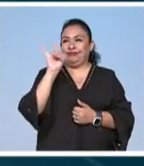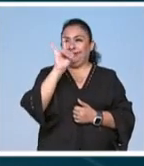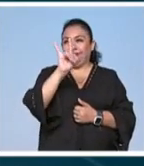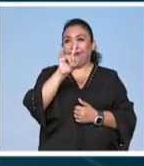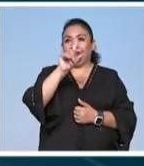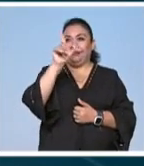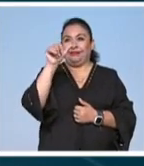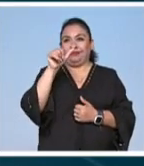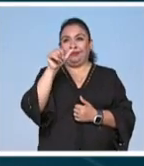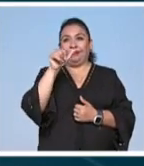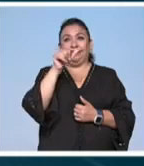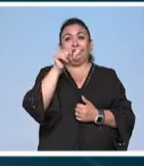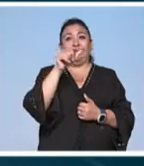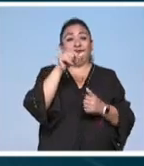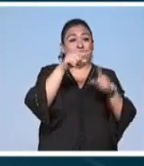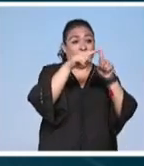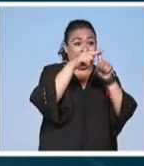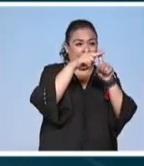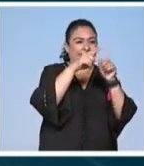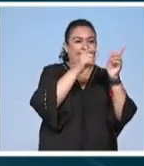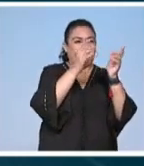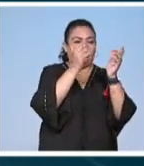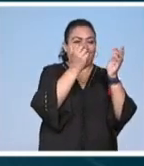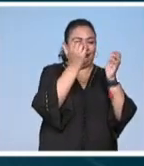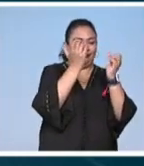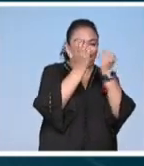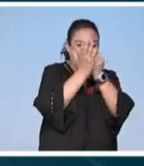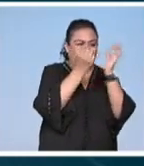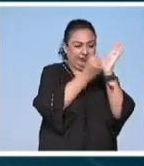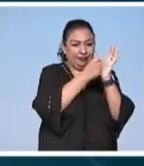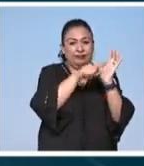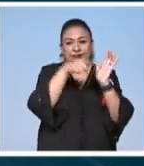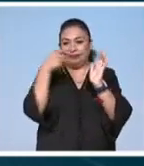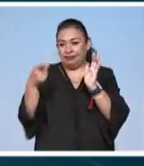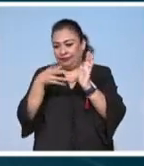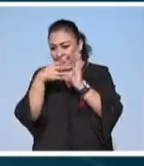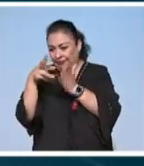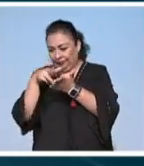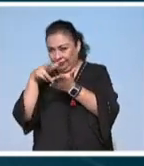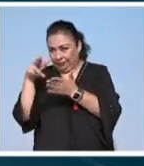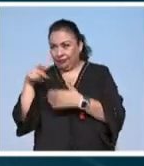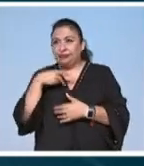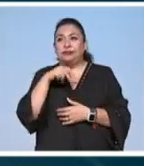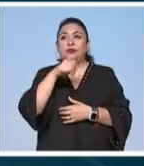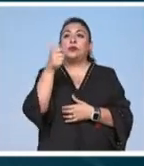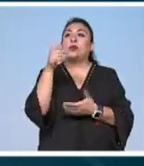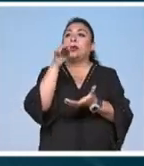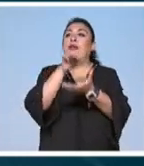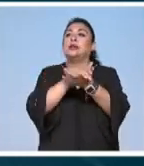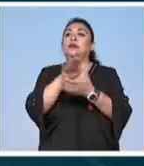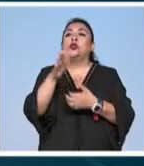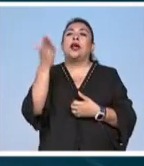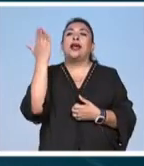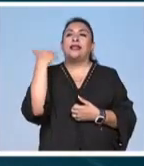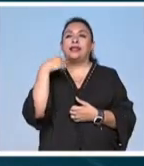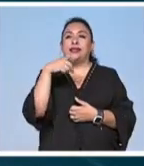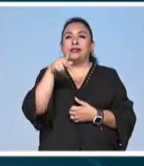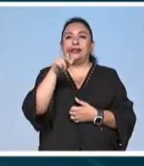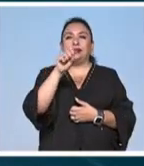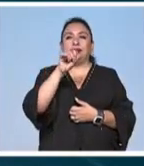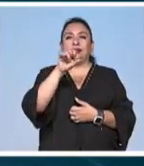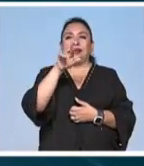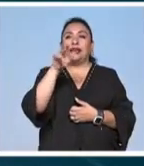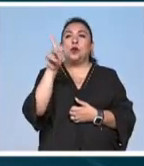que después él pinta del crucificado verdad todo lo es ahí ahí está el otro que está la esposa la que era la esposa de siqueiros